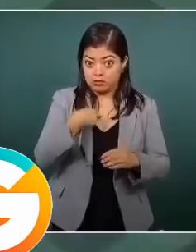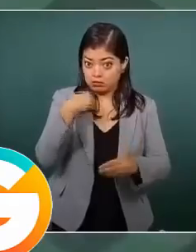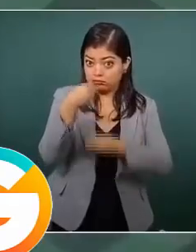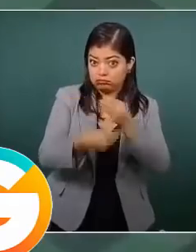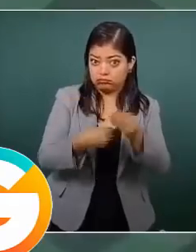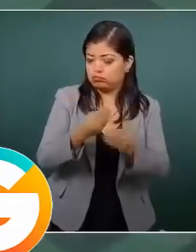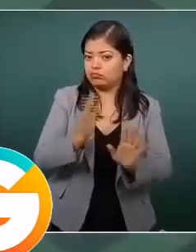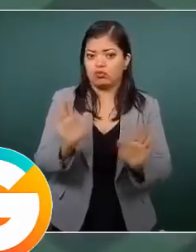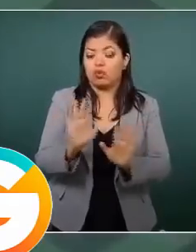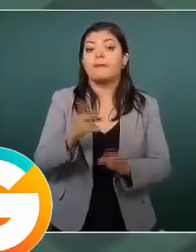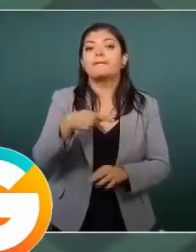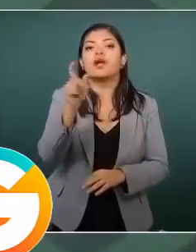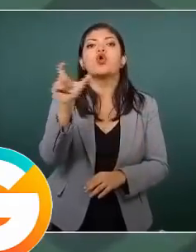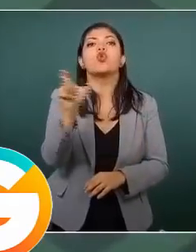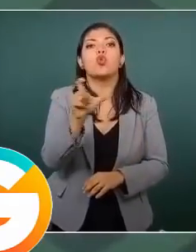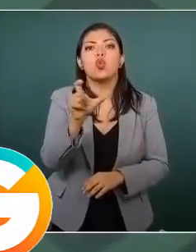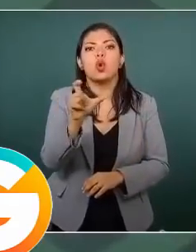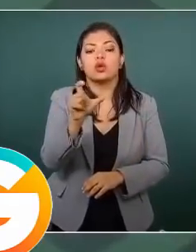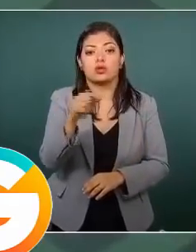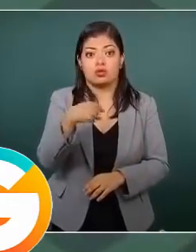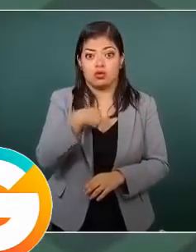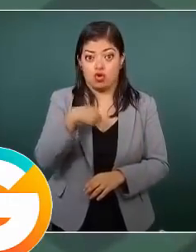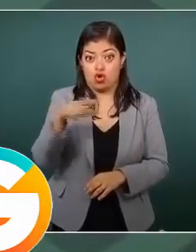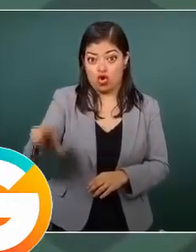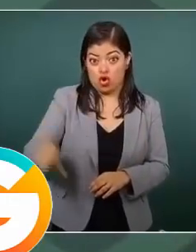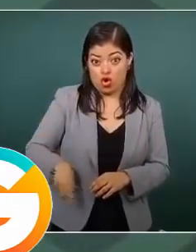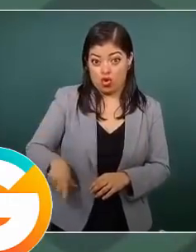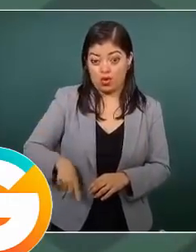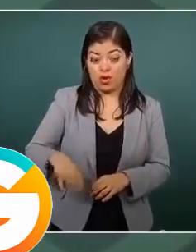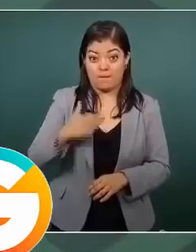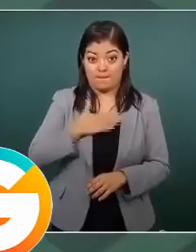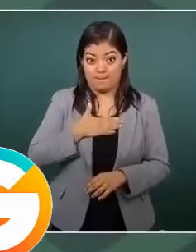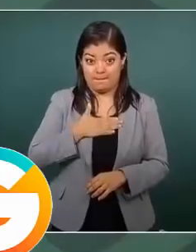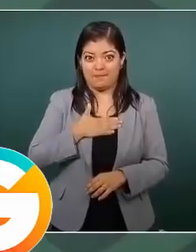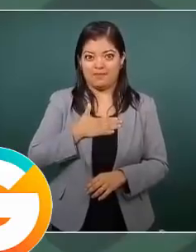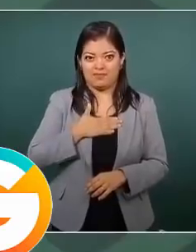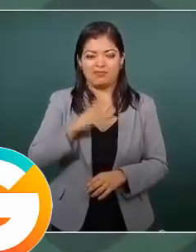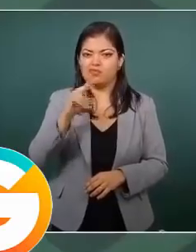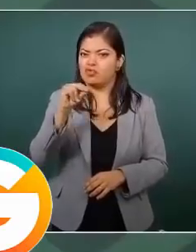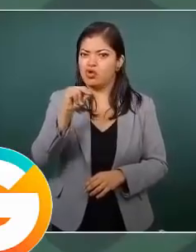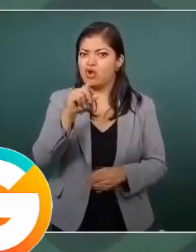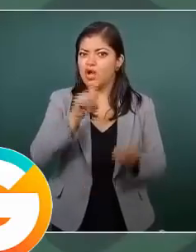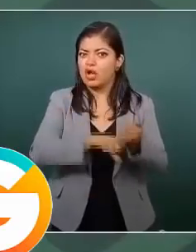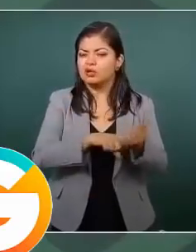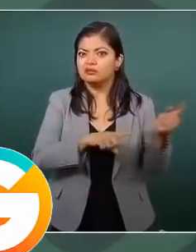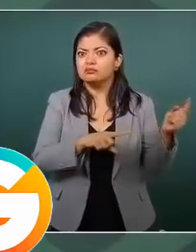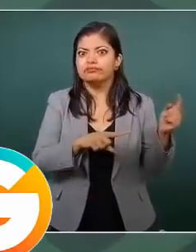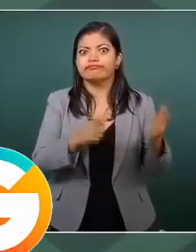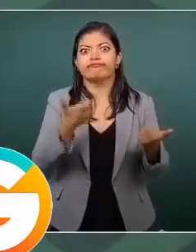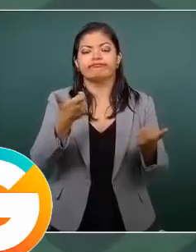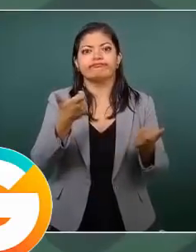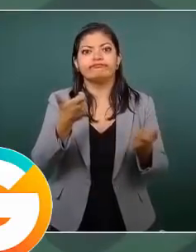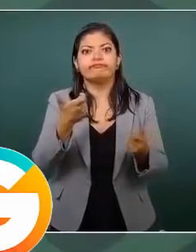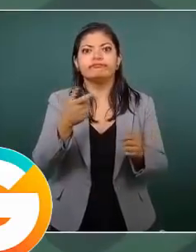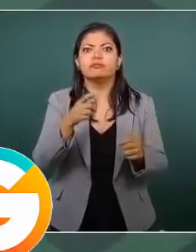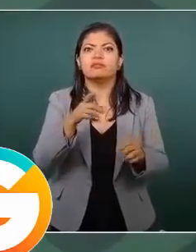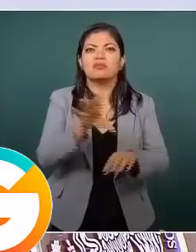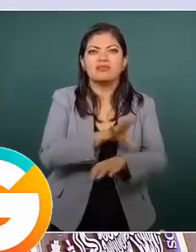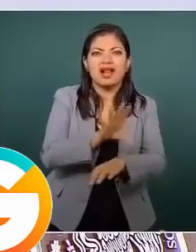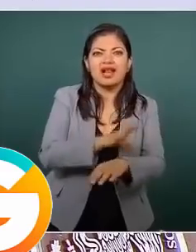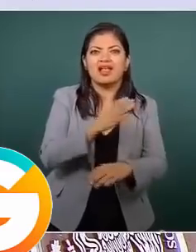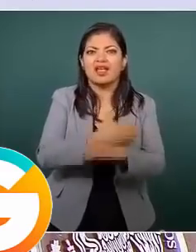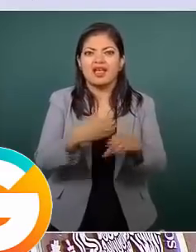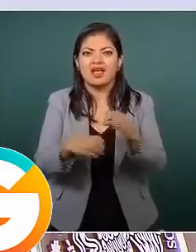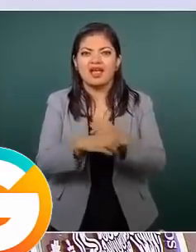Pero cuando, como gobernador, planteo mi oposición a los decretos que echan abajo inversiones en energías limpias y con ellos los